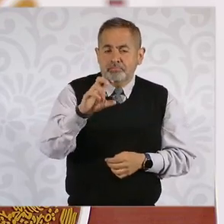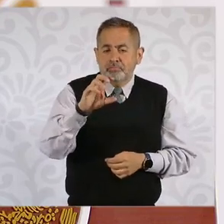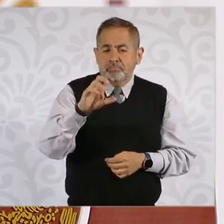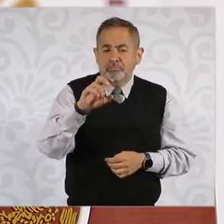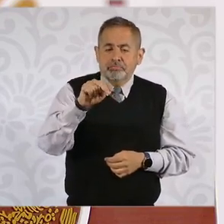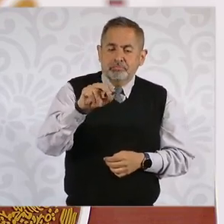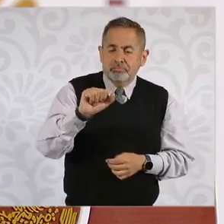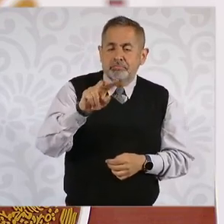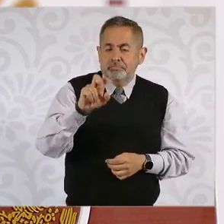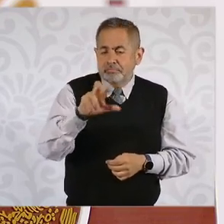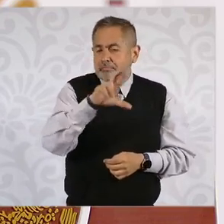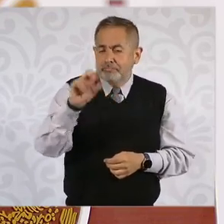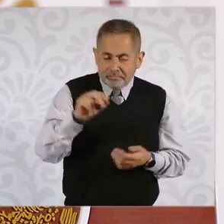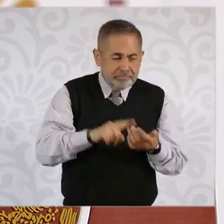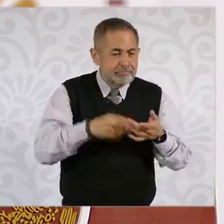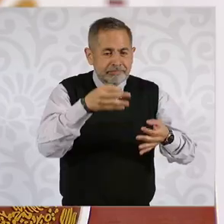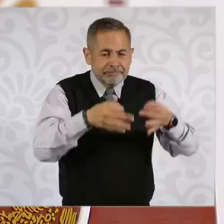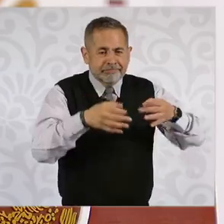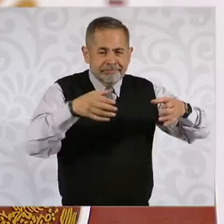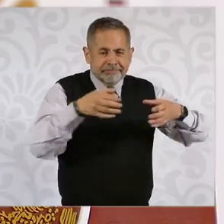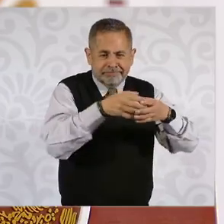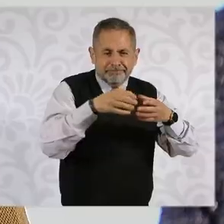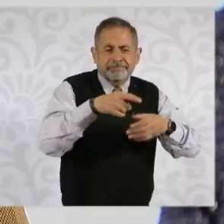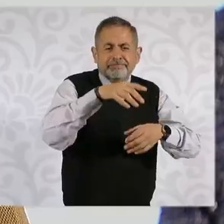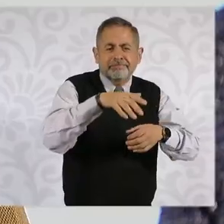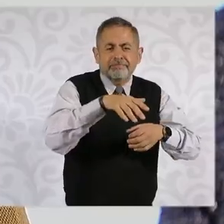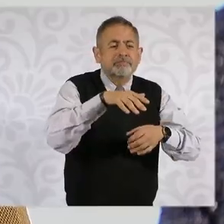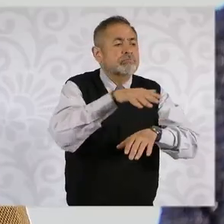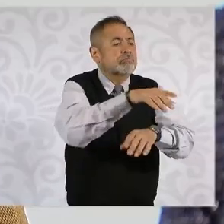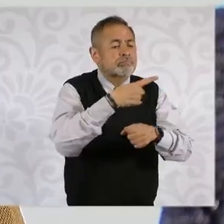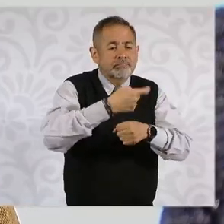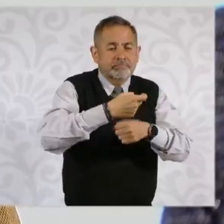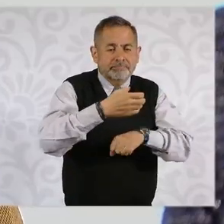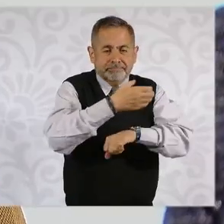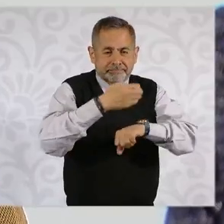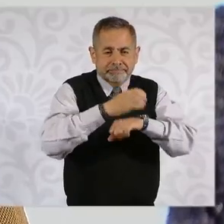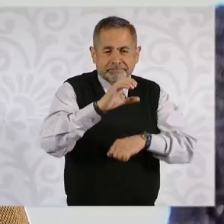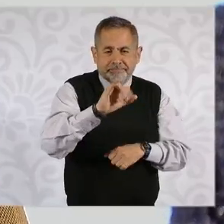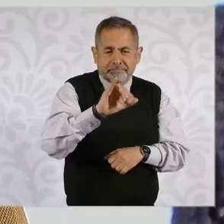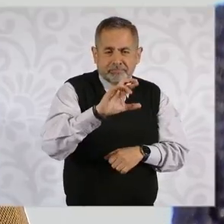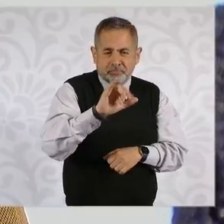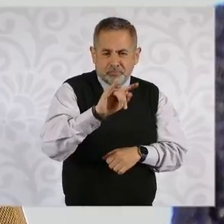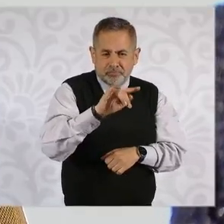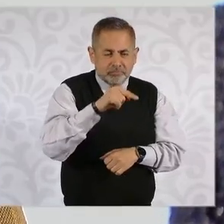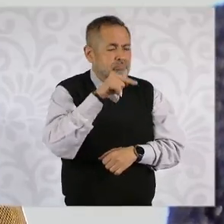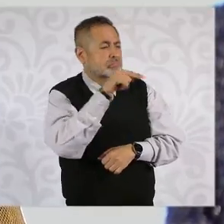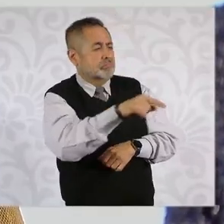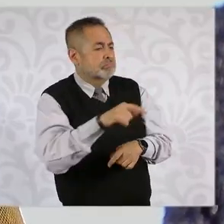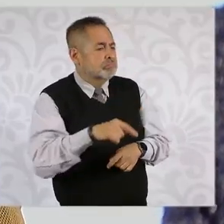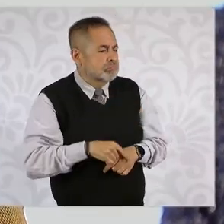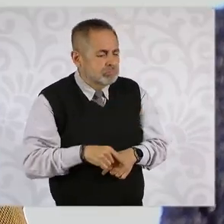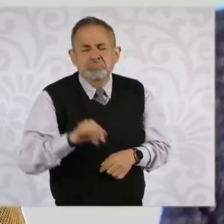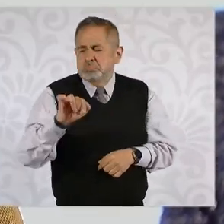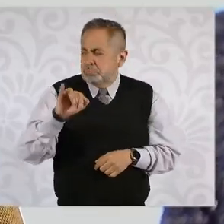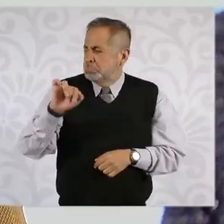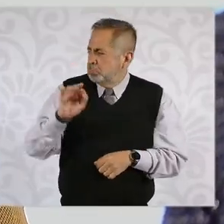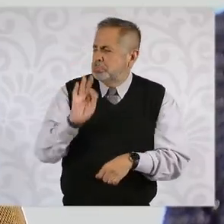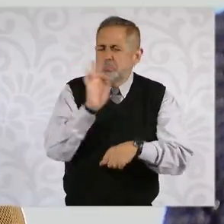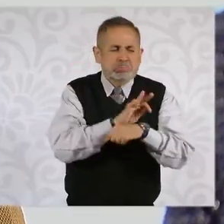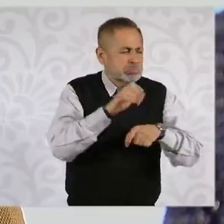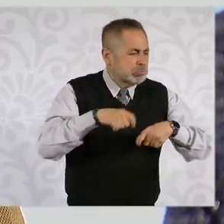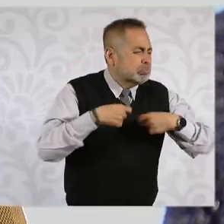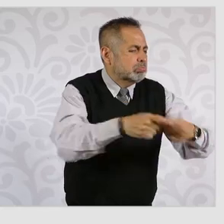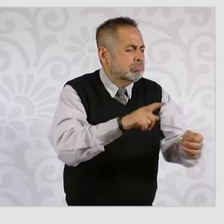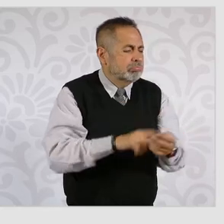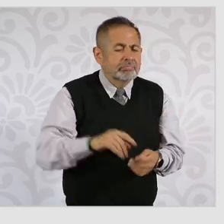Navarro, del Tribunal Colegiado de Apelación en materia del primer circuito, él otorgó un amparo a Emilio